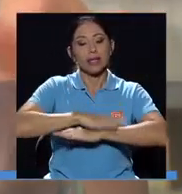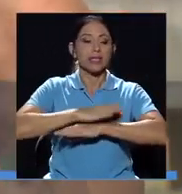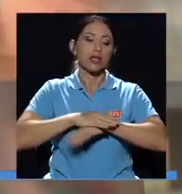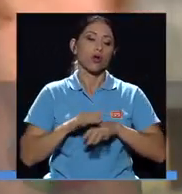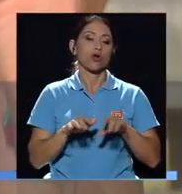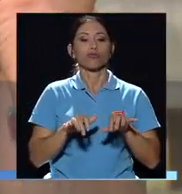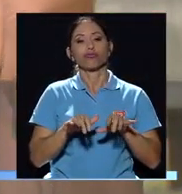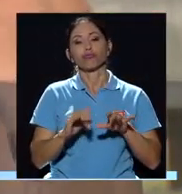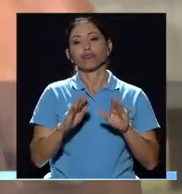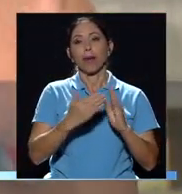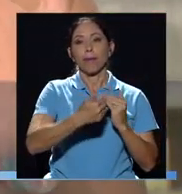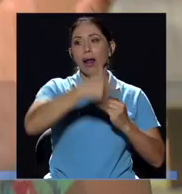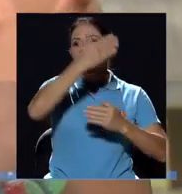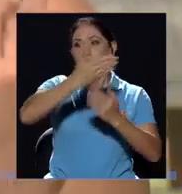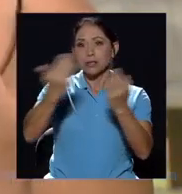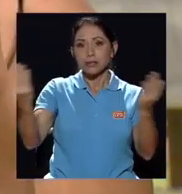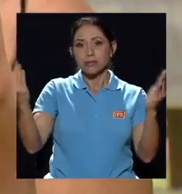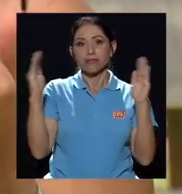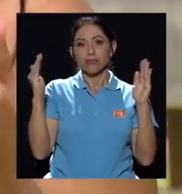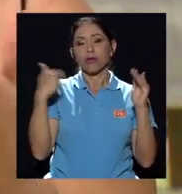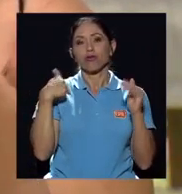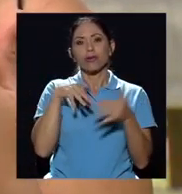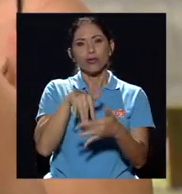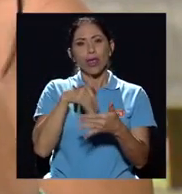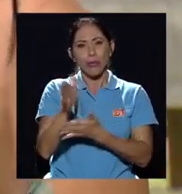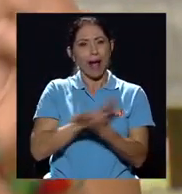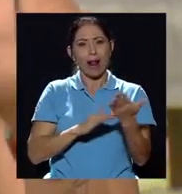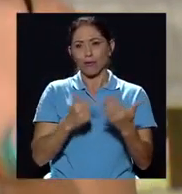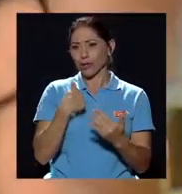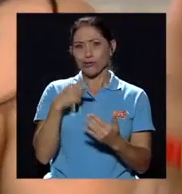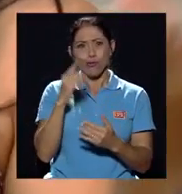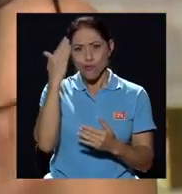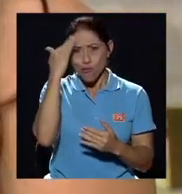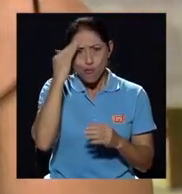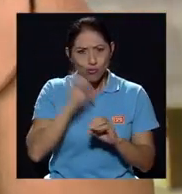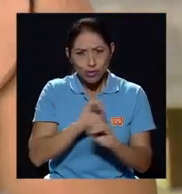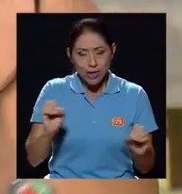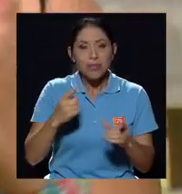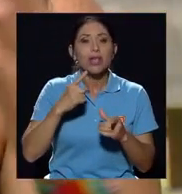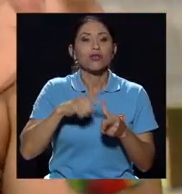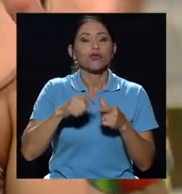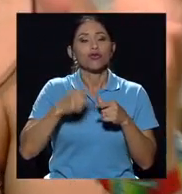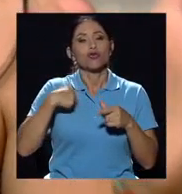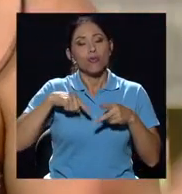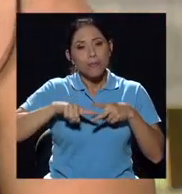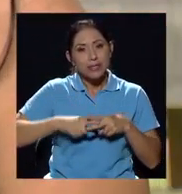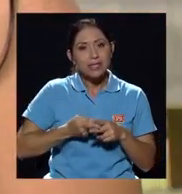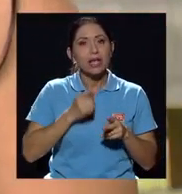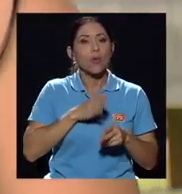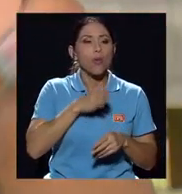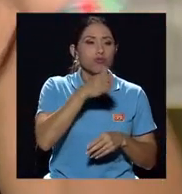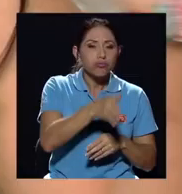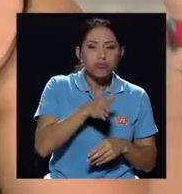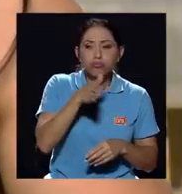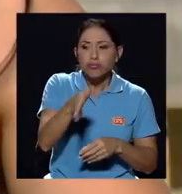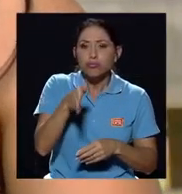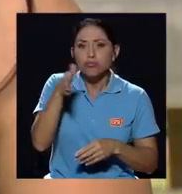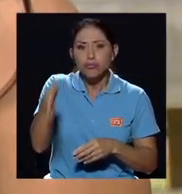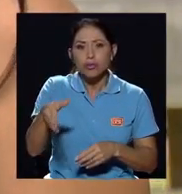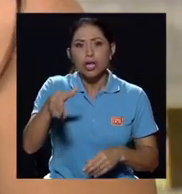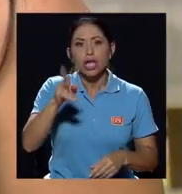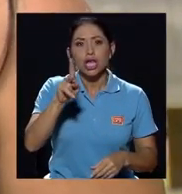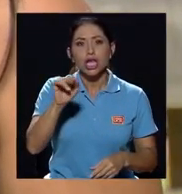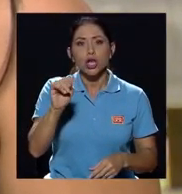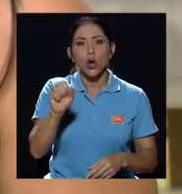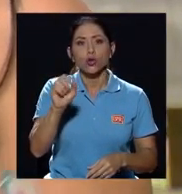cuatro paredes estudiando una realidad ajena la mía, ¿verdad? Entonces empecé a sumarme a las giras de kioscos, a conocer a la gente con la que ellos